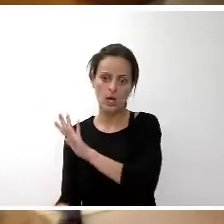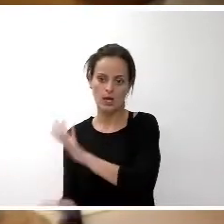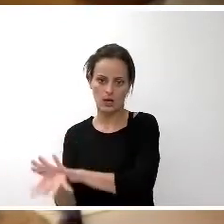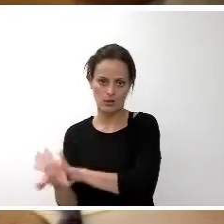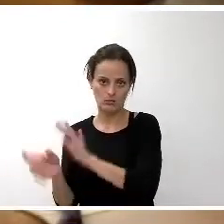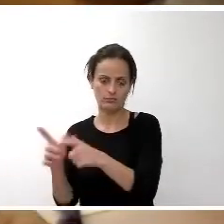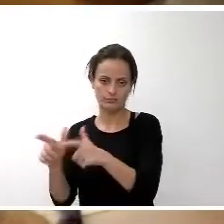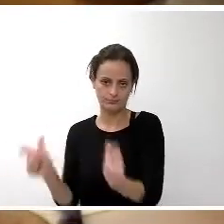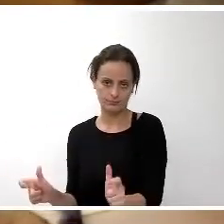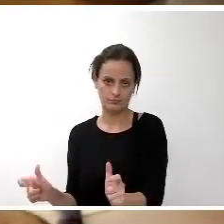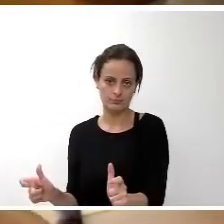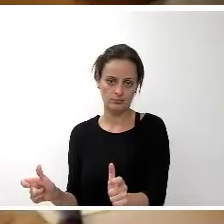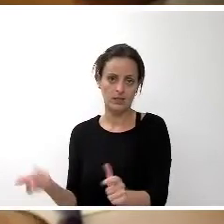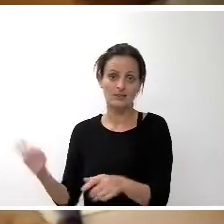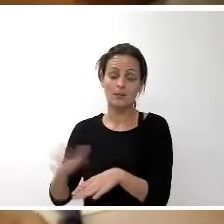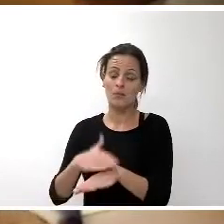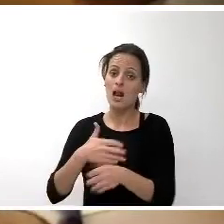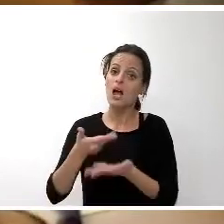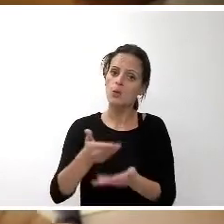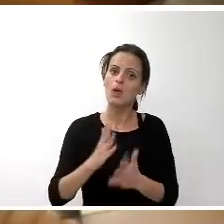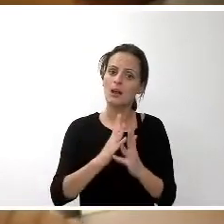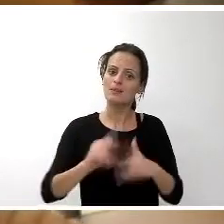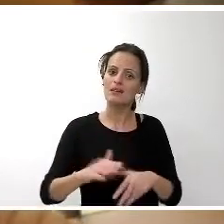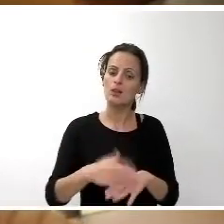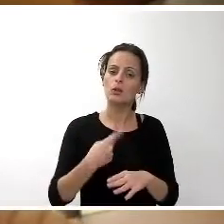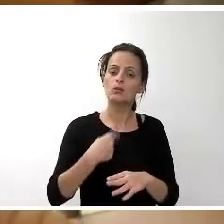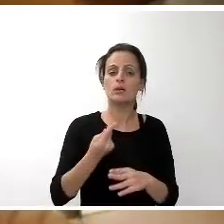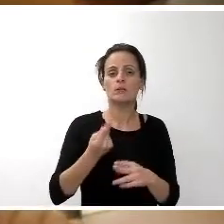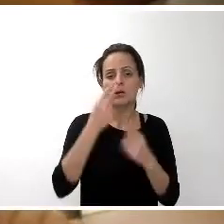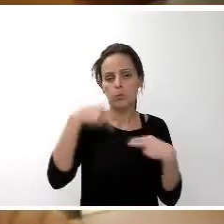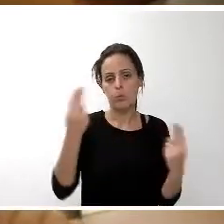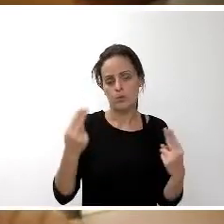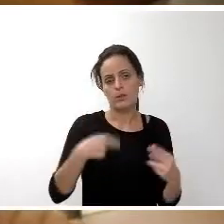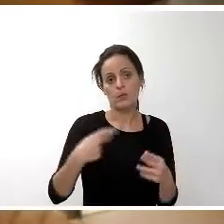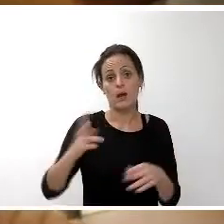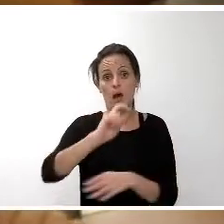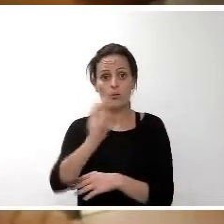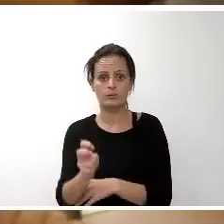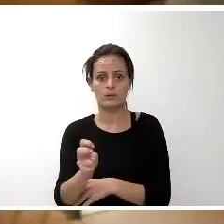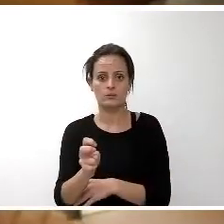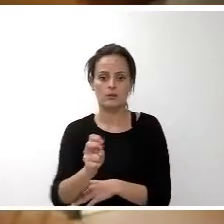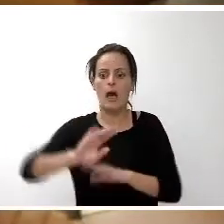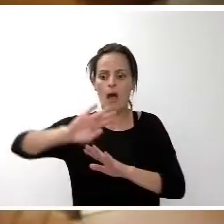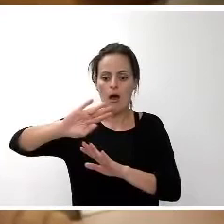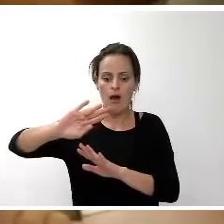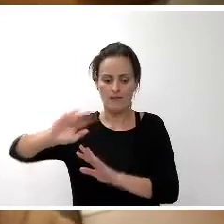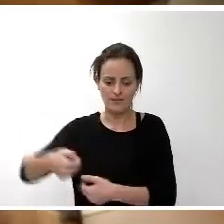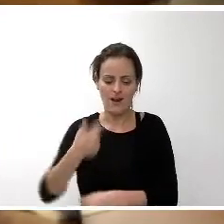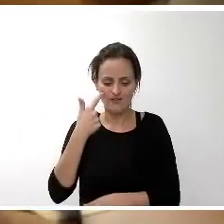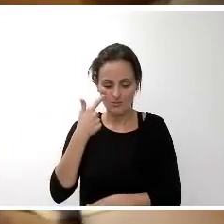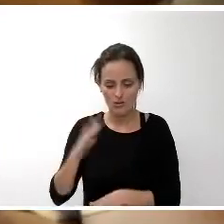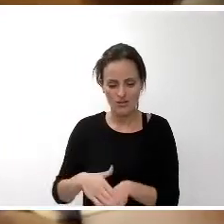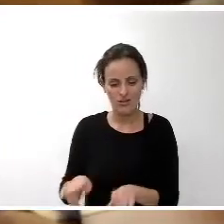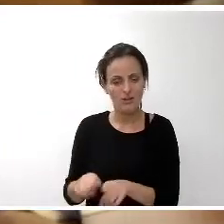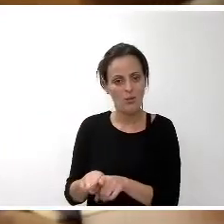socorriendo en algunas ocasiones a otras administraciones públicas, pues evidentemente al final tienen su efecto en las personas.